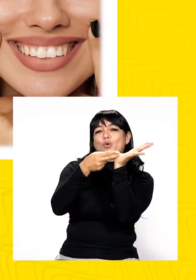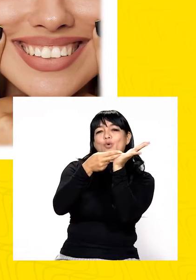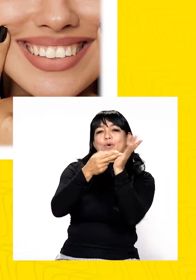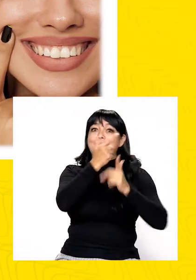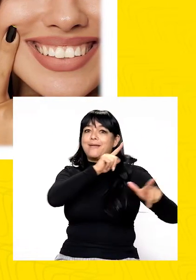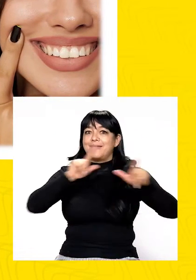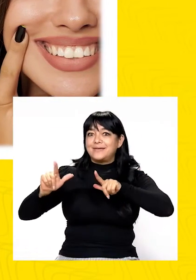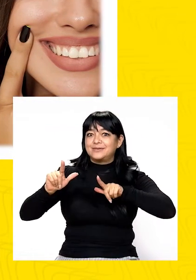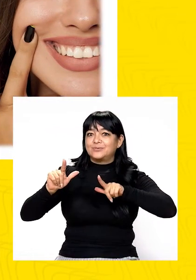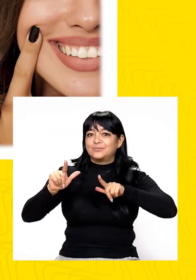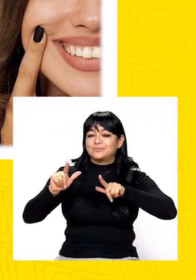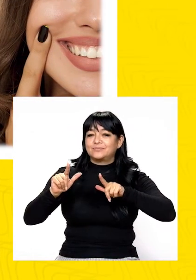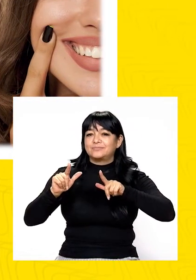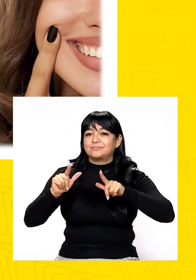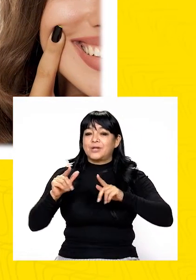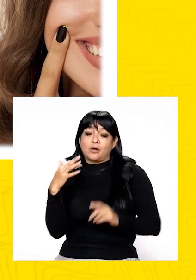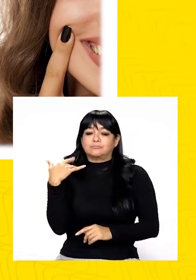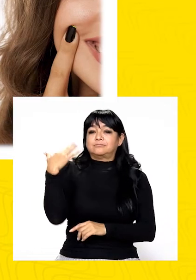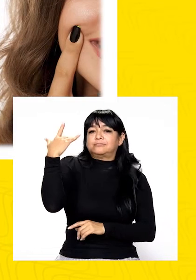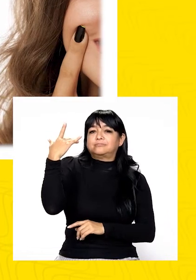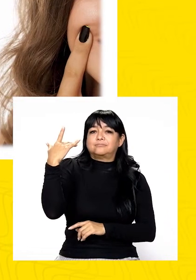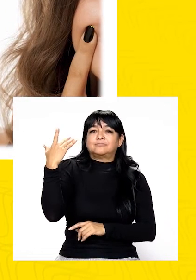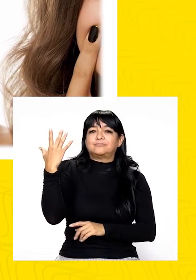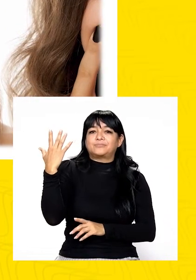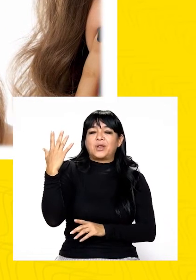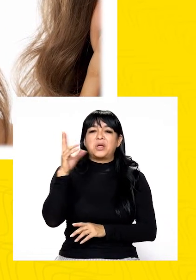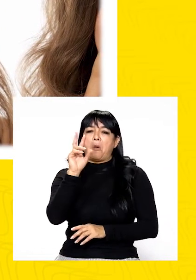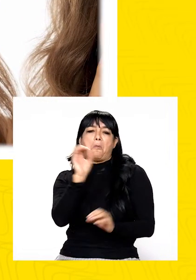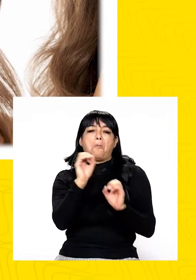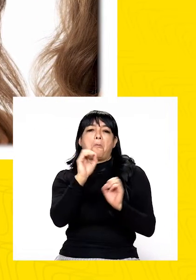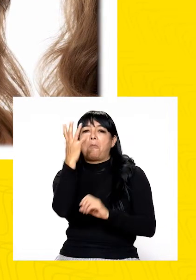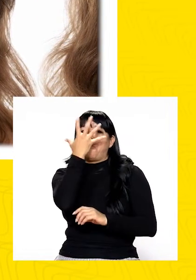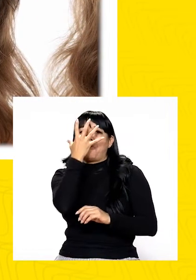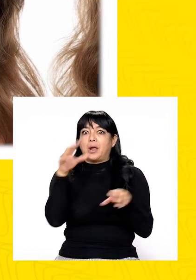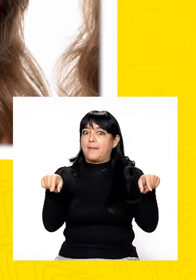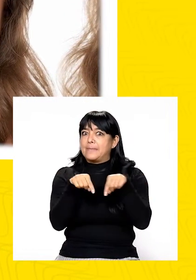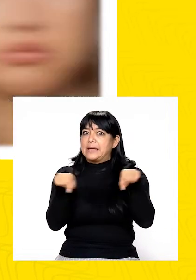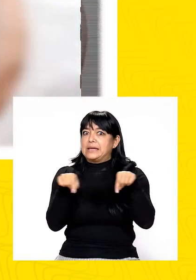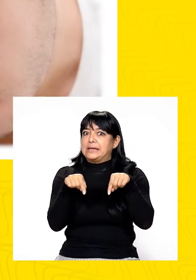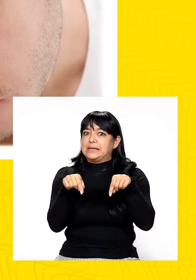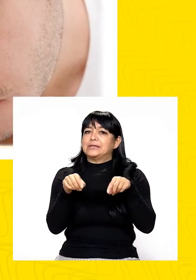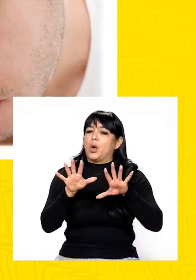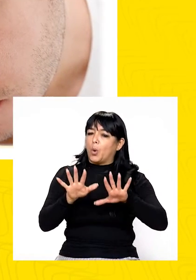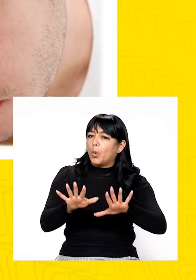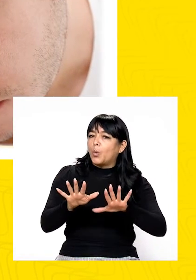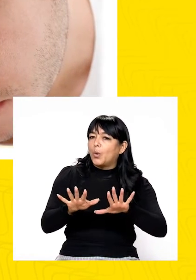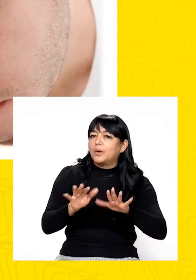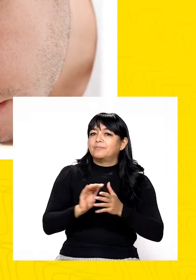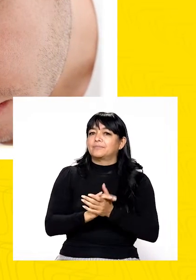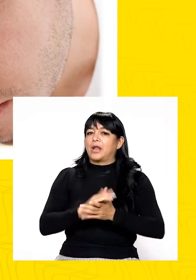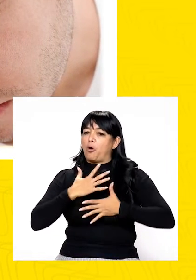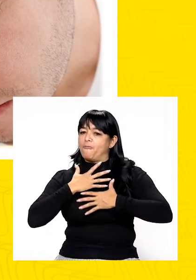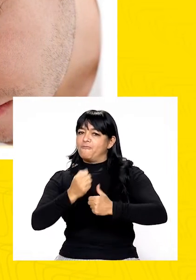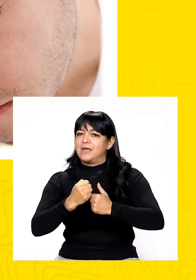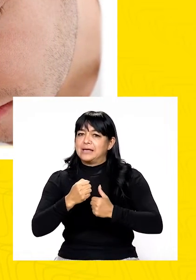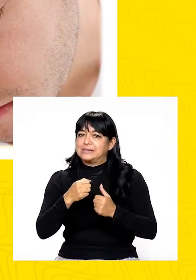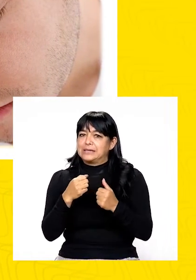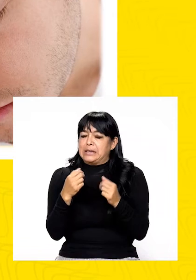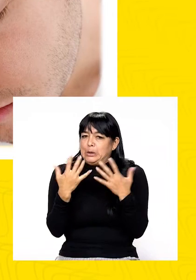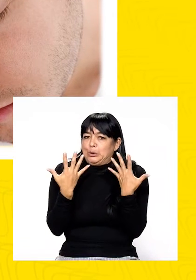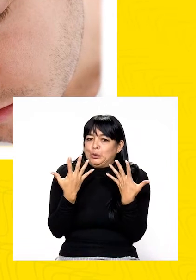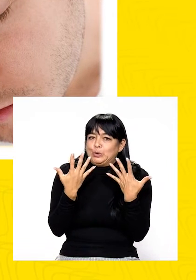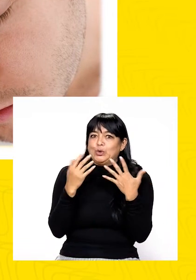burlón, feliz, honrado. Listo. Presumido, desvergonzado, miedoso,